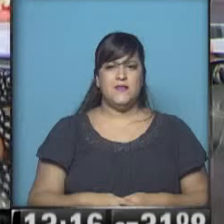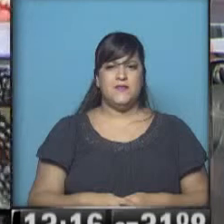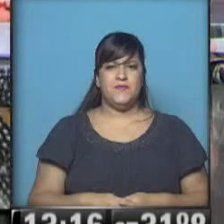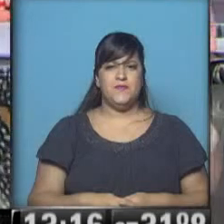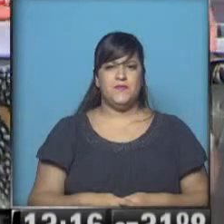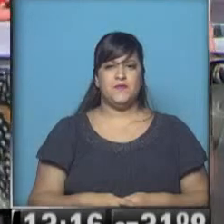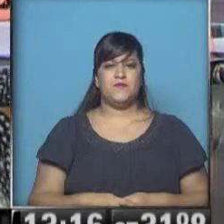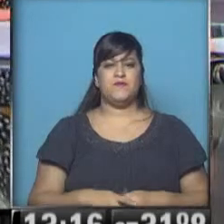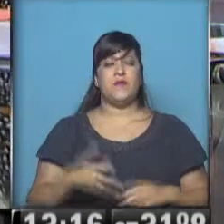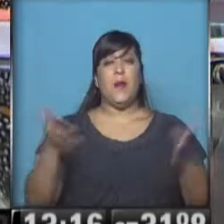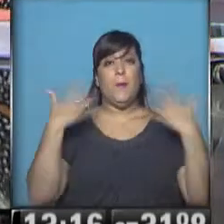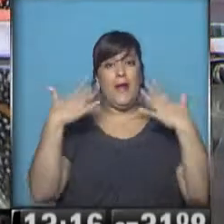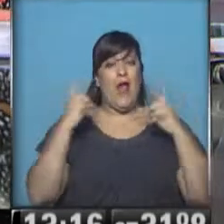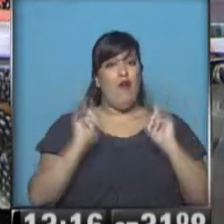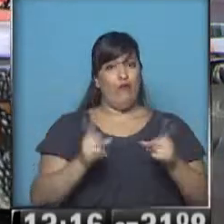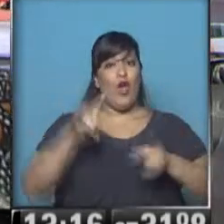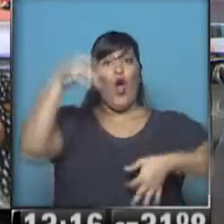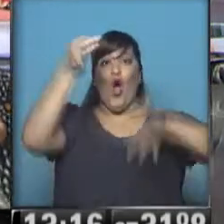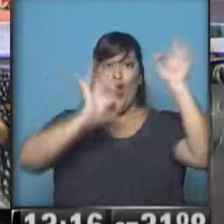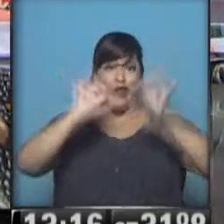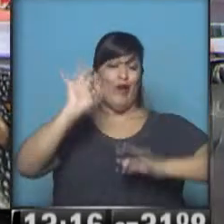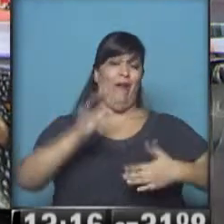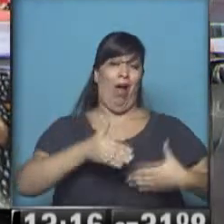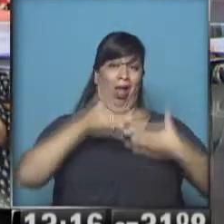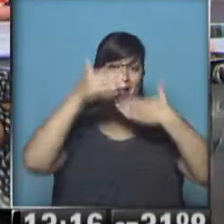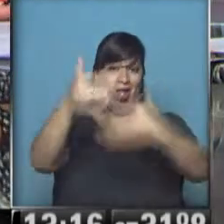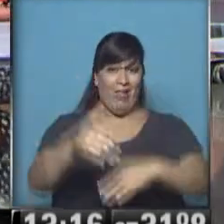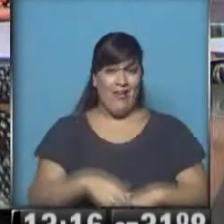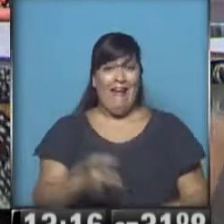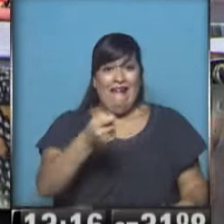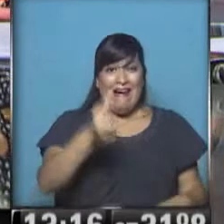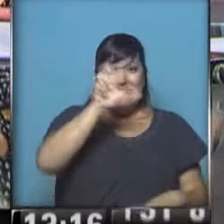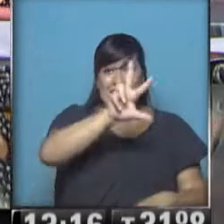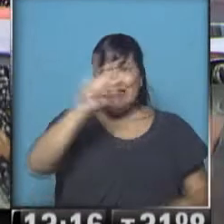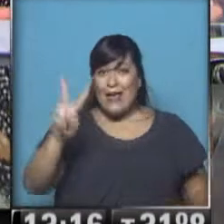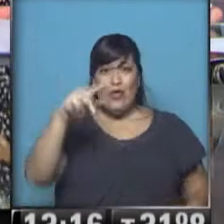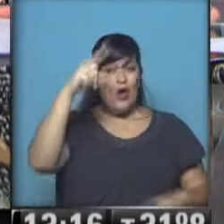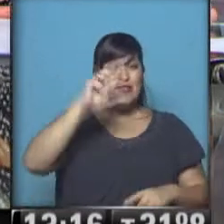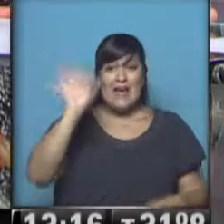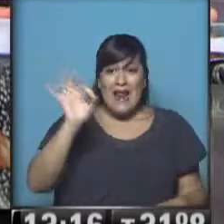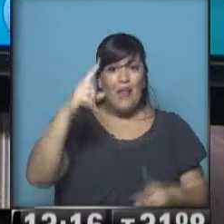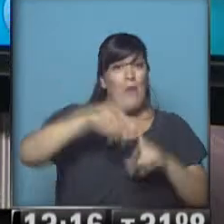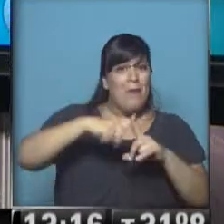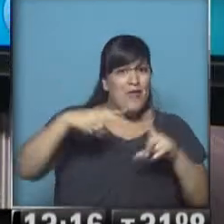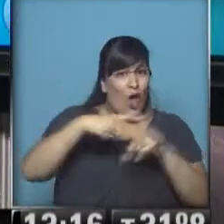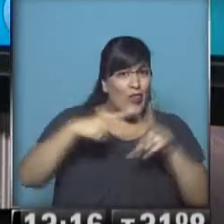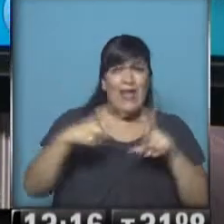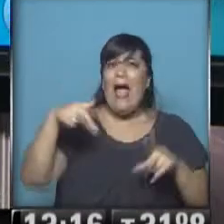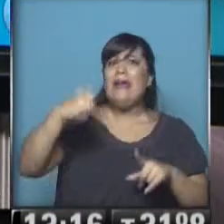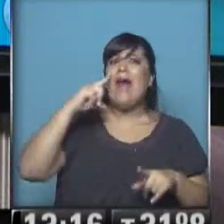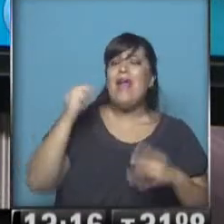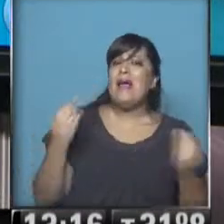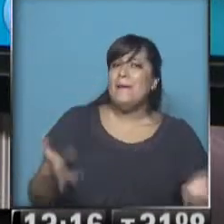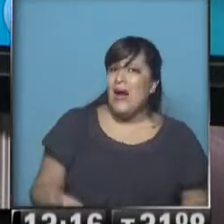El verano se queda, el otoño, el calendario se olvidó. Casi 32 grados este mediodía. Nadia, ¿qué está pasando? Y está